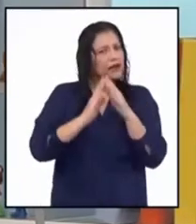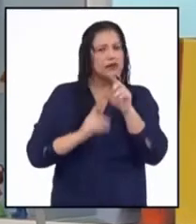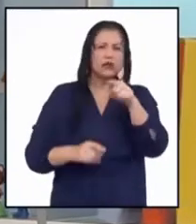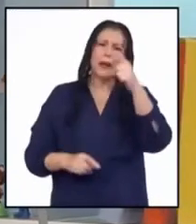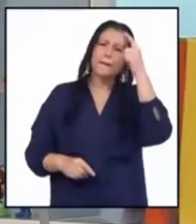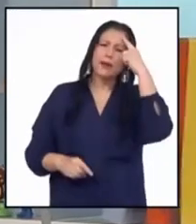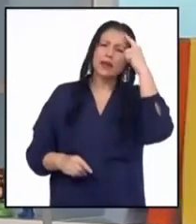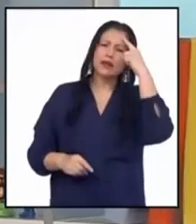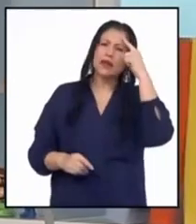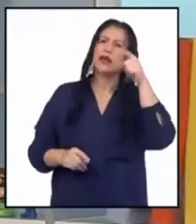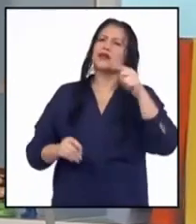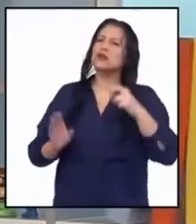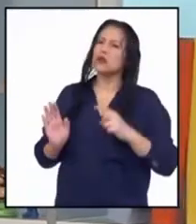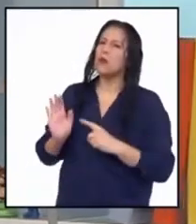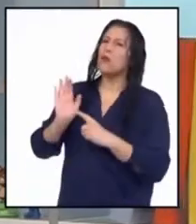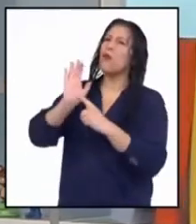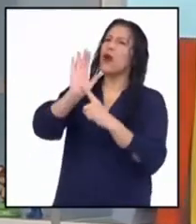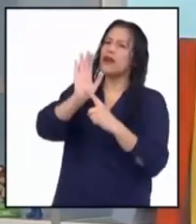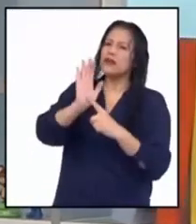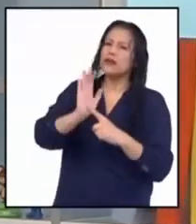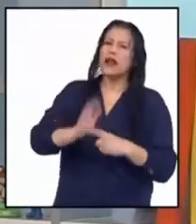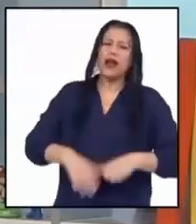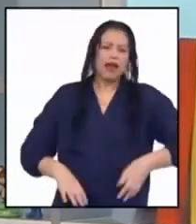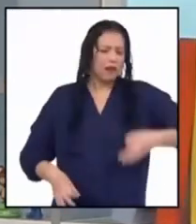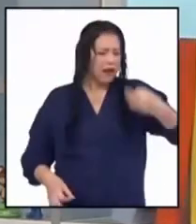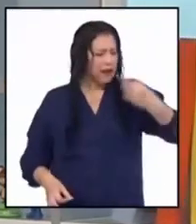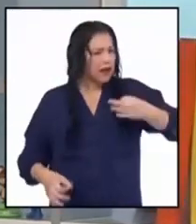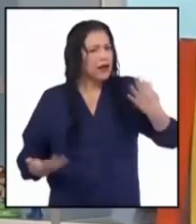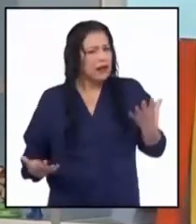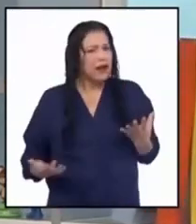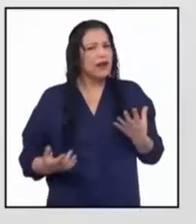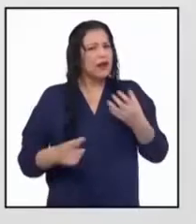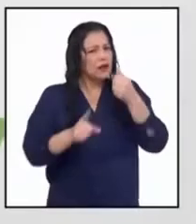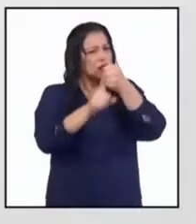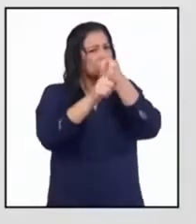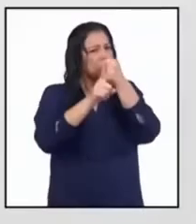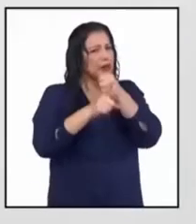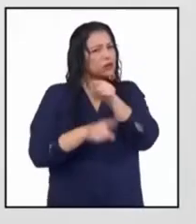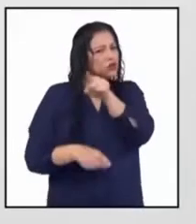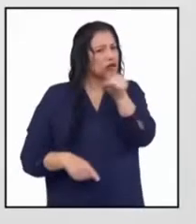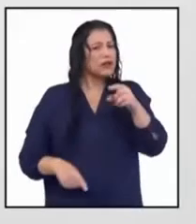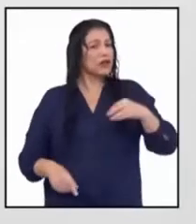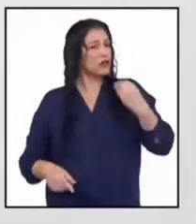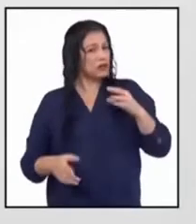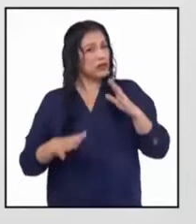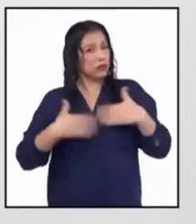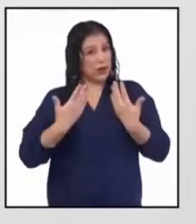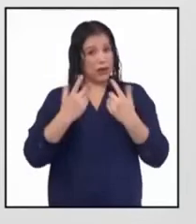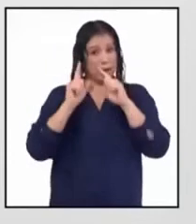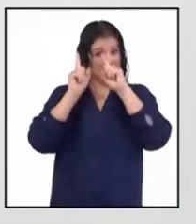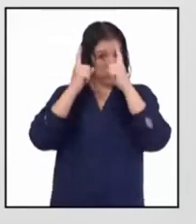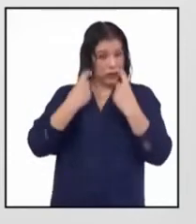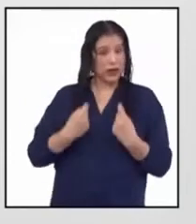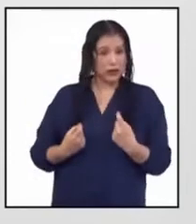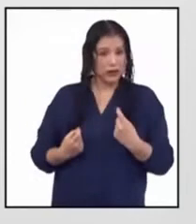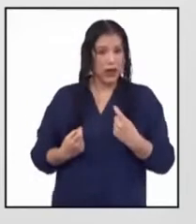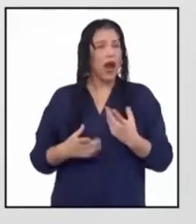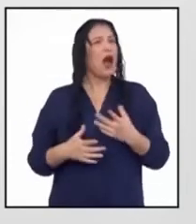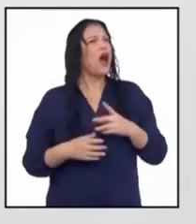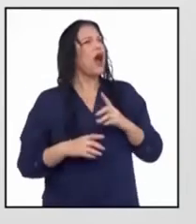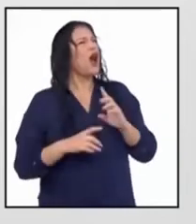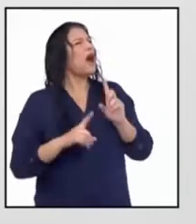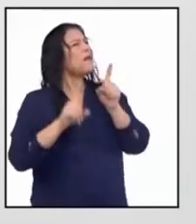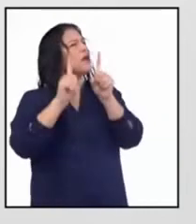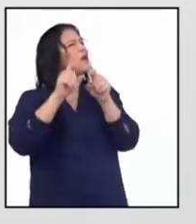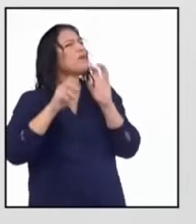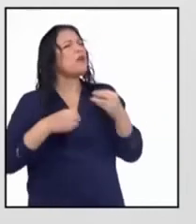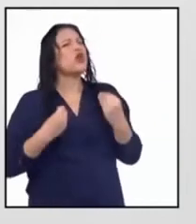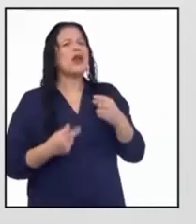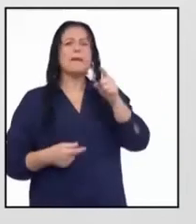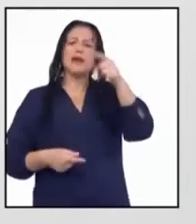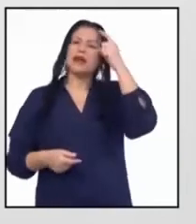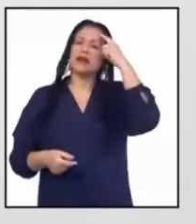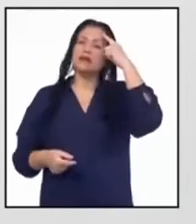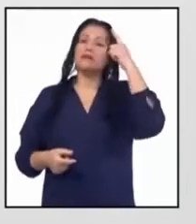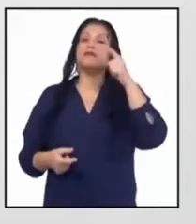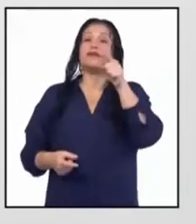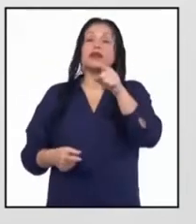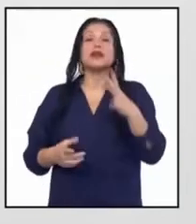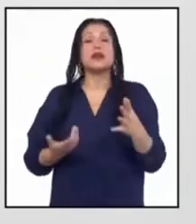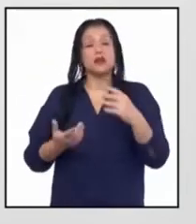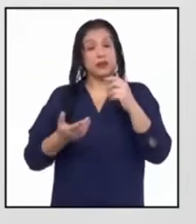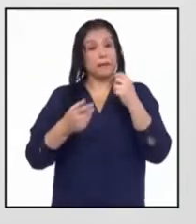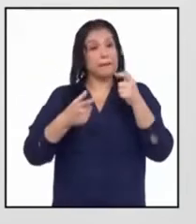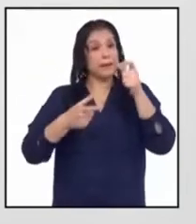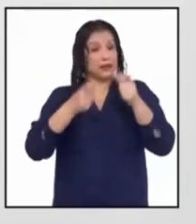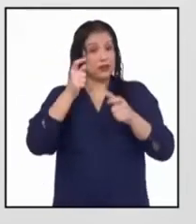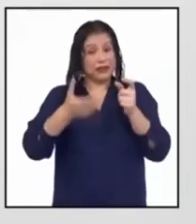refleja una situación que las y los adolescentes deberían preguntarse? ¿Por qué creen que los autores decidieron considerar el